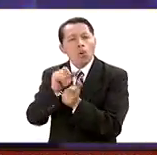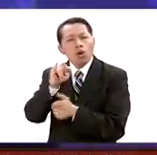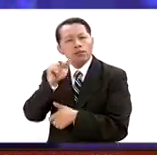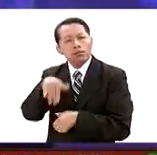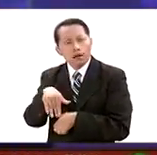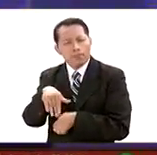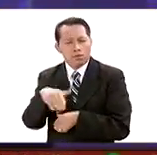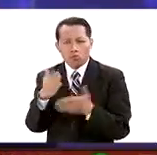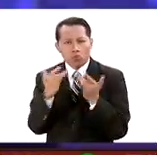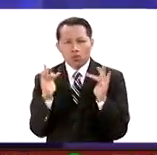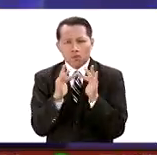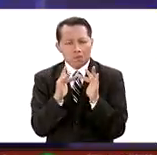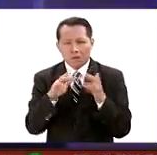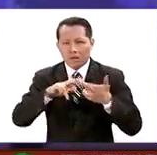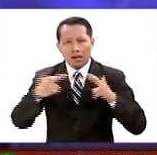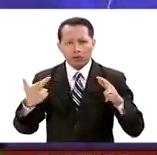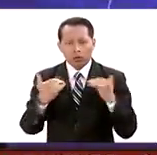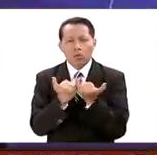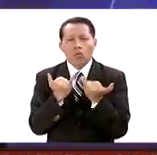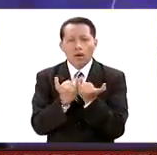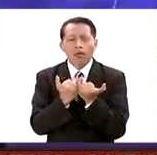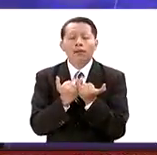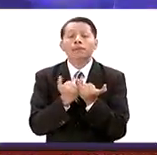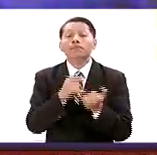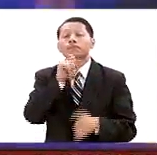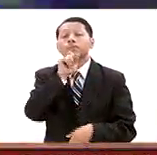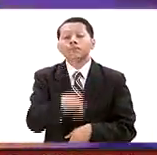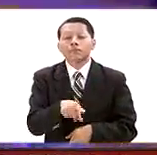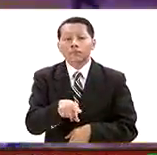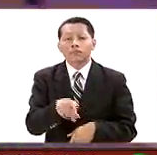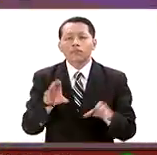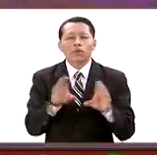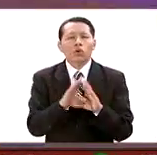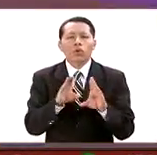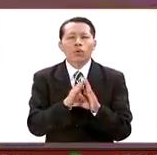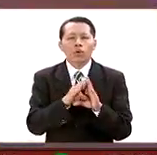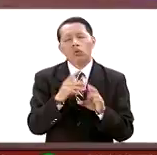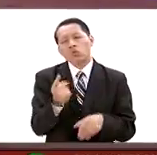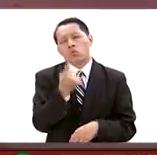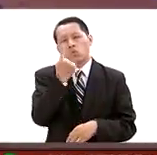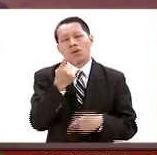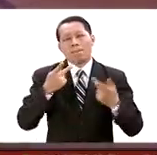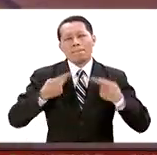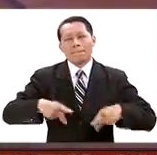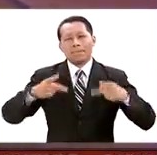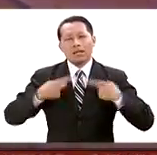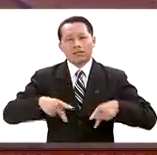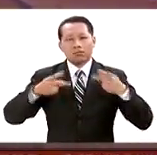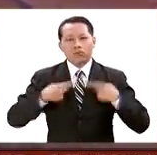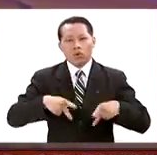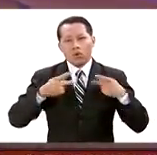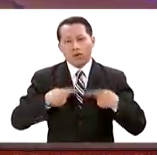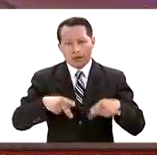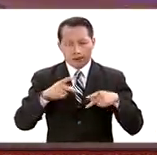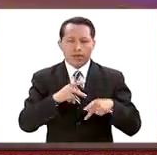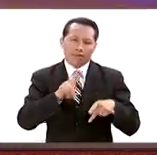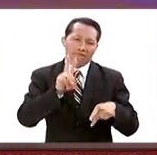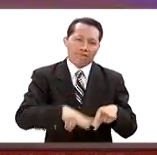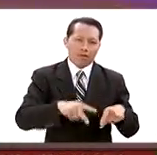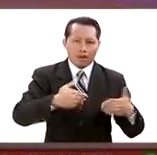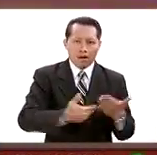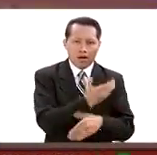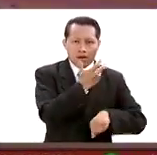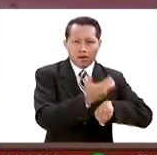amenaza de lo que aquí llaman el lobo solitario, una persona de nacionalidad estadounidense